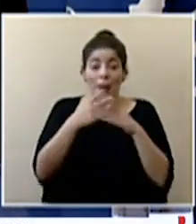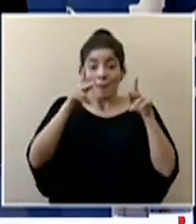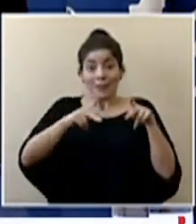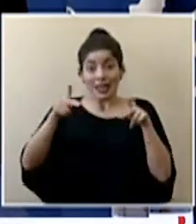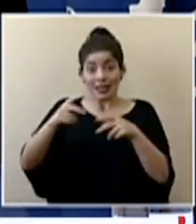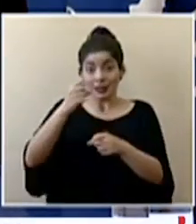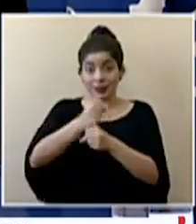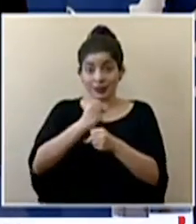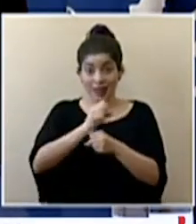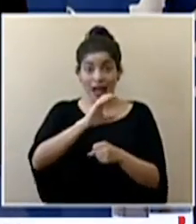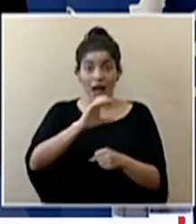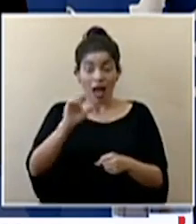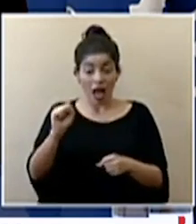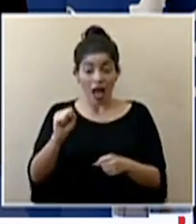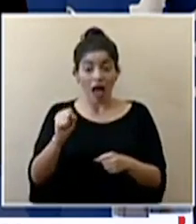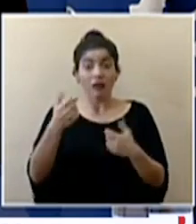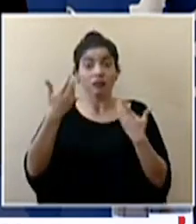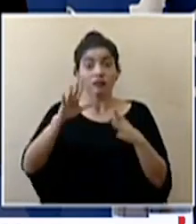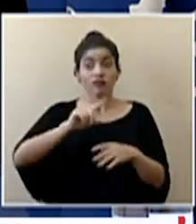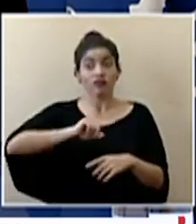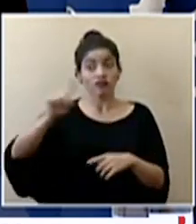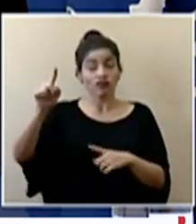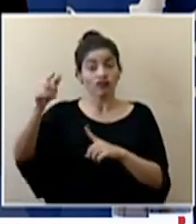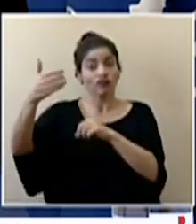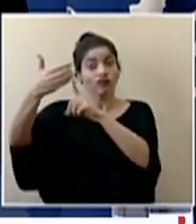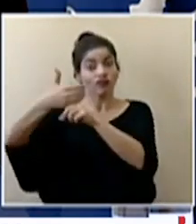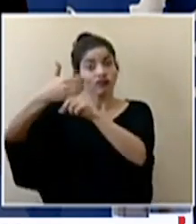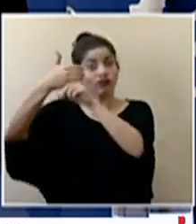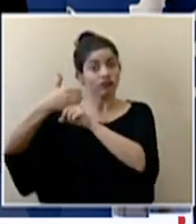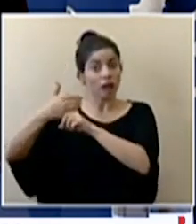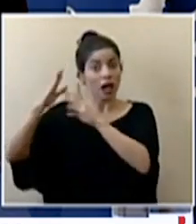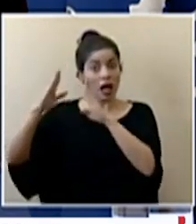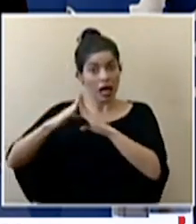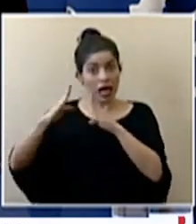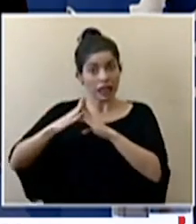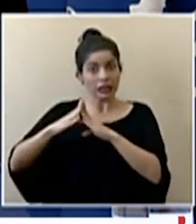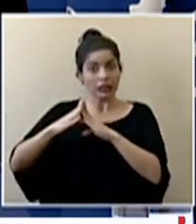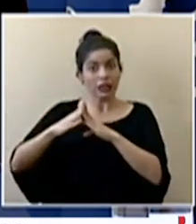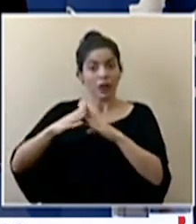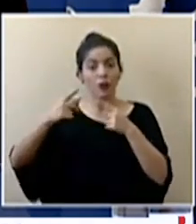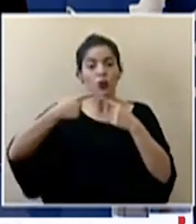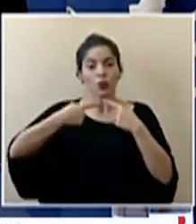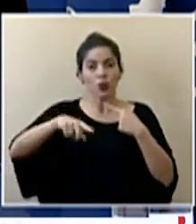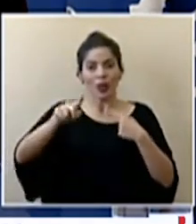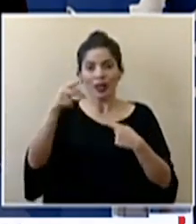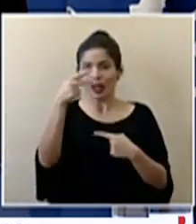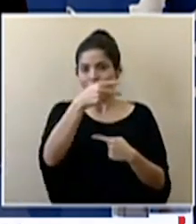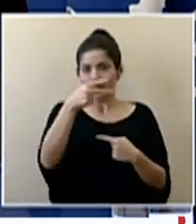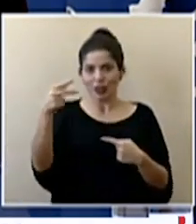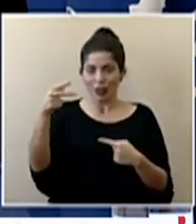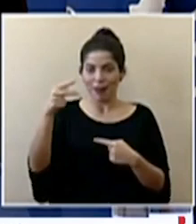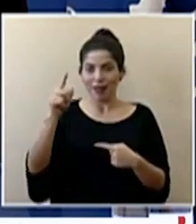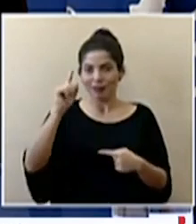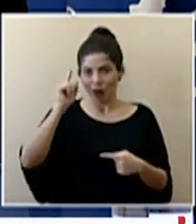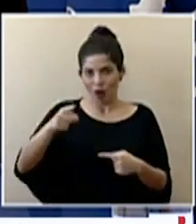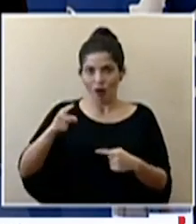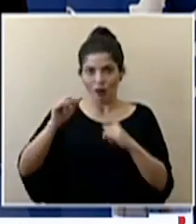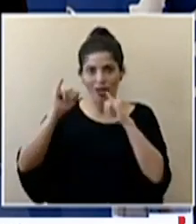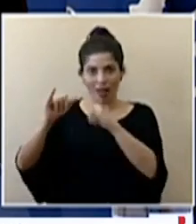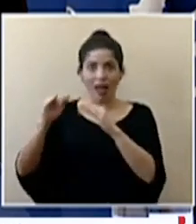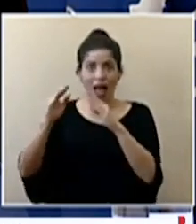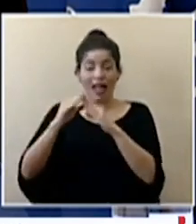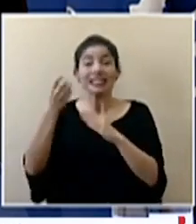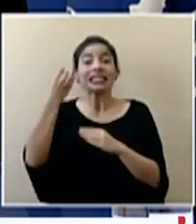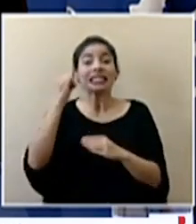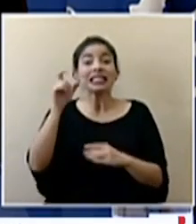de la caja que ha sido aislado en su en su casa durante esas dos semanas de aislamiento obligatorio cuando hay un